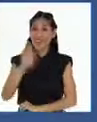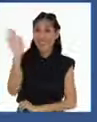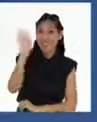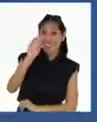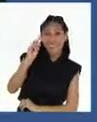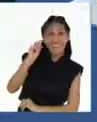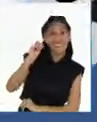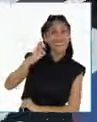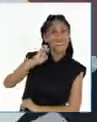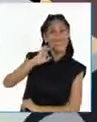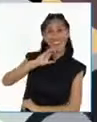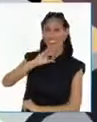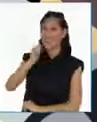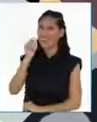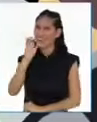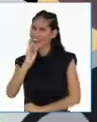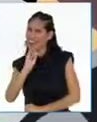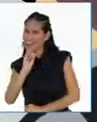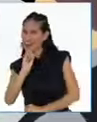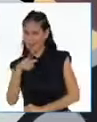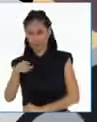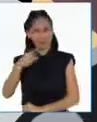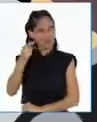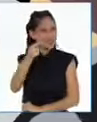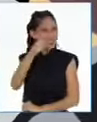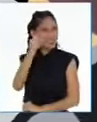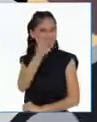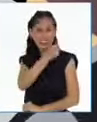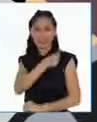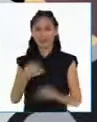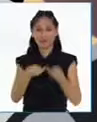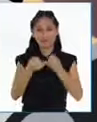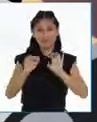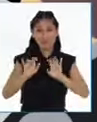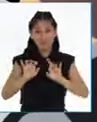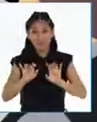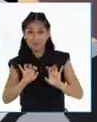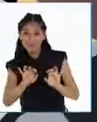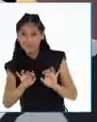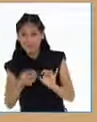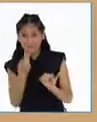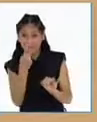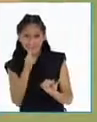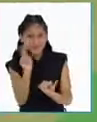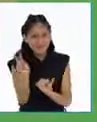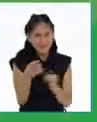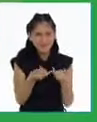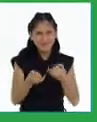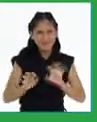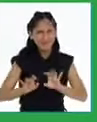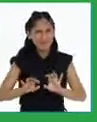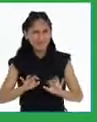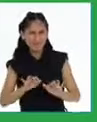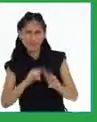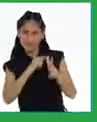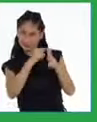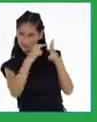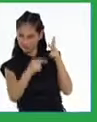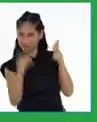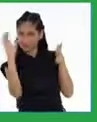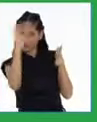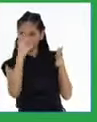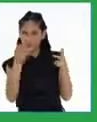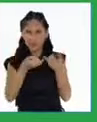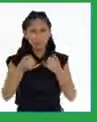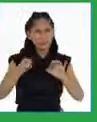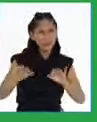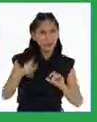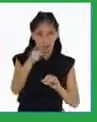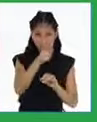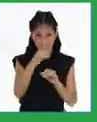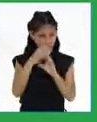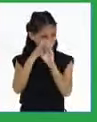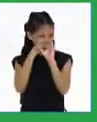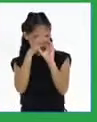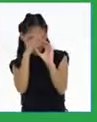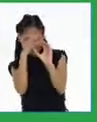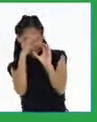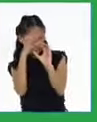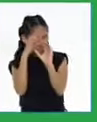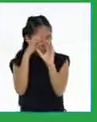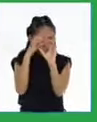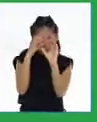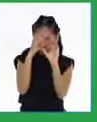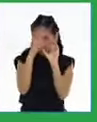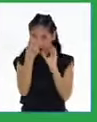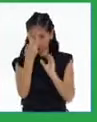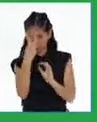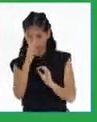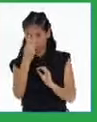¡Decau! ¡Eso fue rápido! ¡Ay, qué tan auspícil y encontró los tres objetos! ¡Atención, detectives! Va a aparecer una pantalla